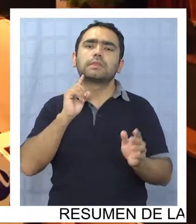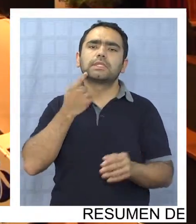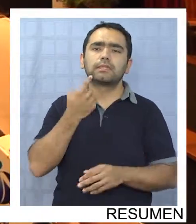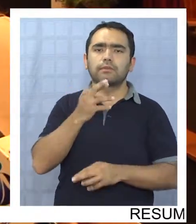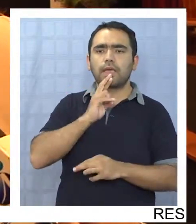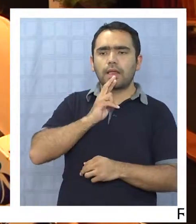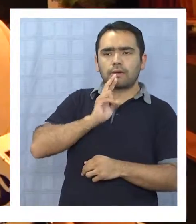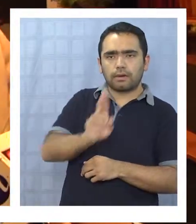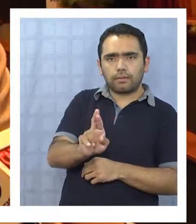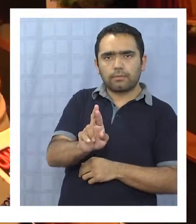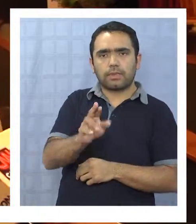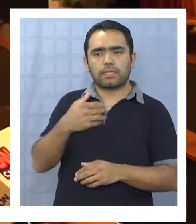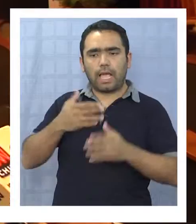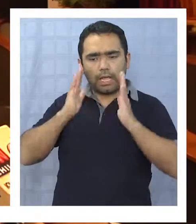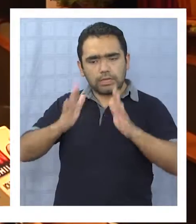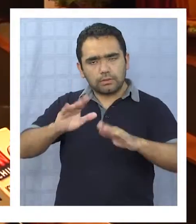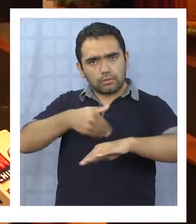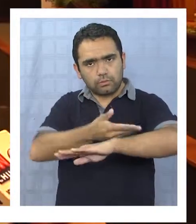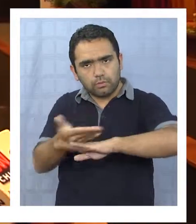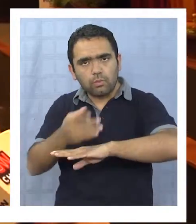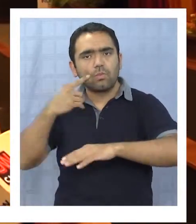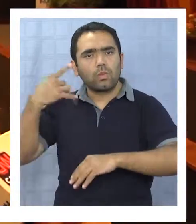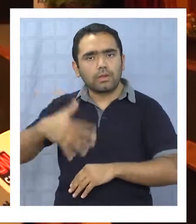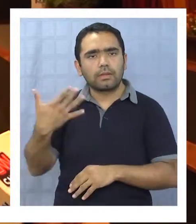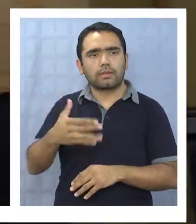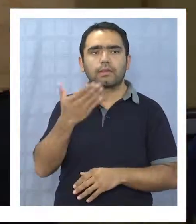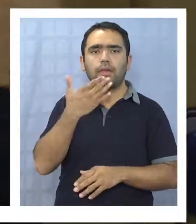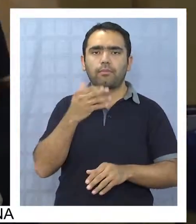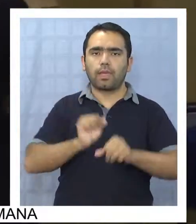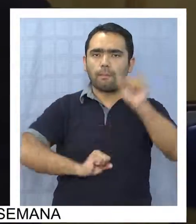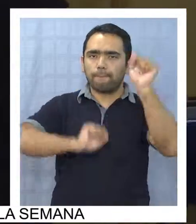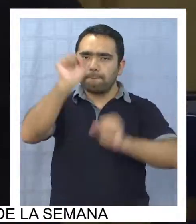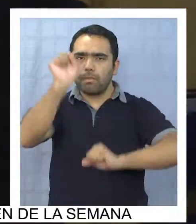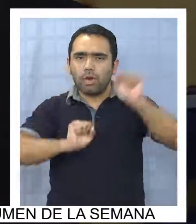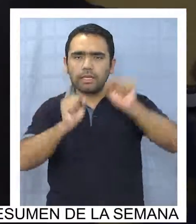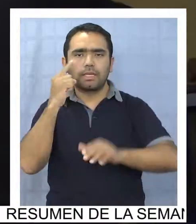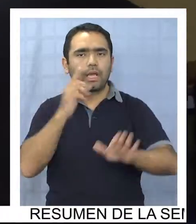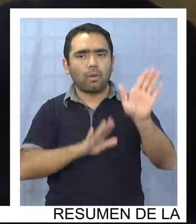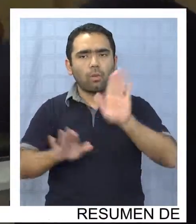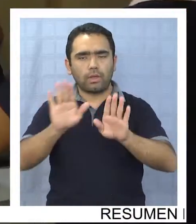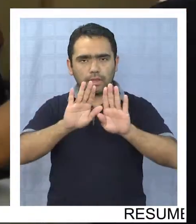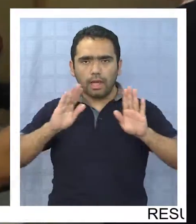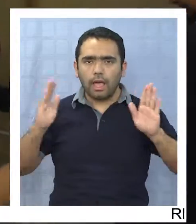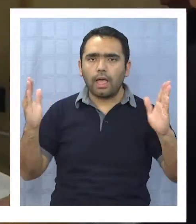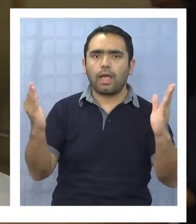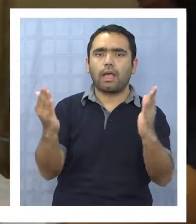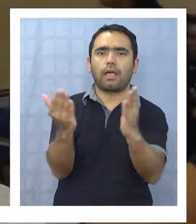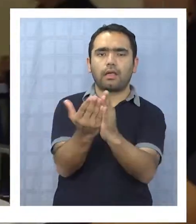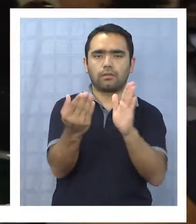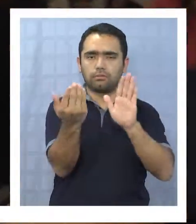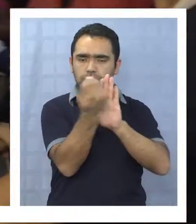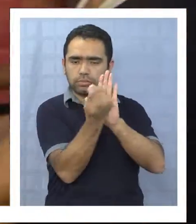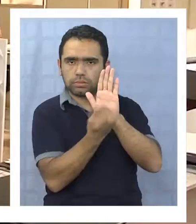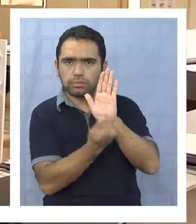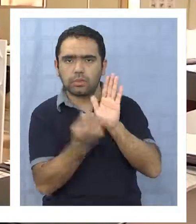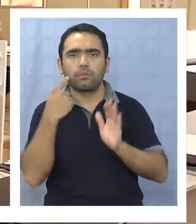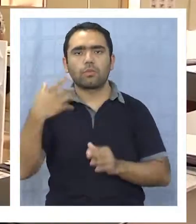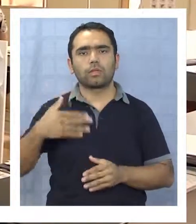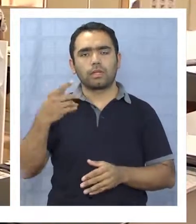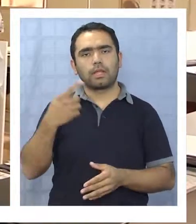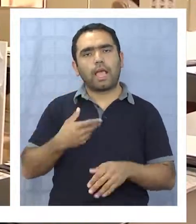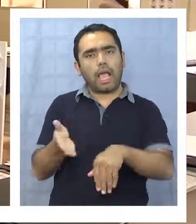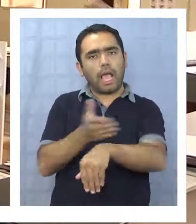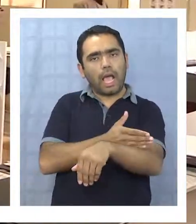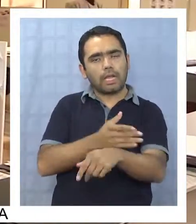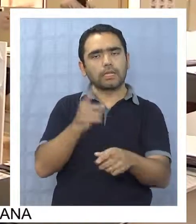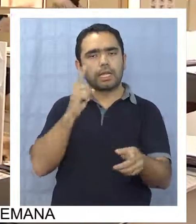desde la atención primaria y promueve las políticas de cuidados en la población para evitar la aparición de cáncer. Los